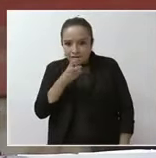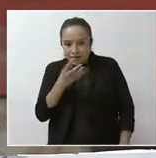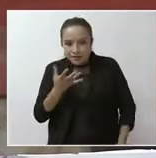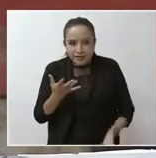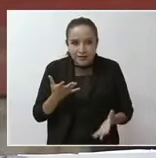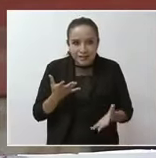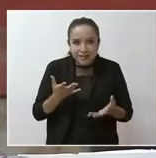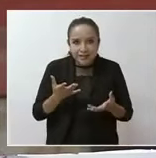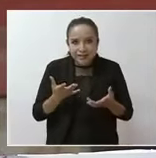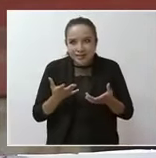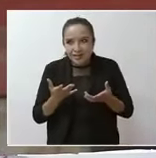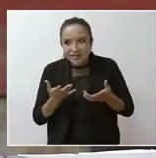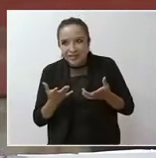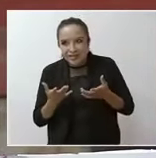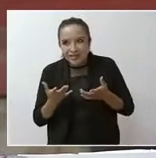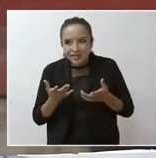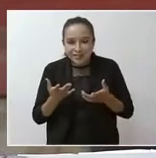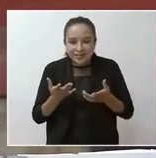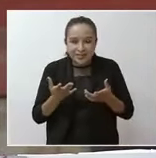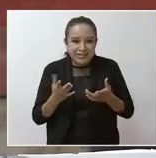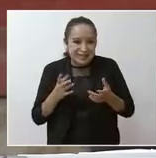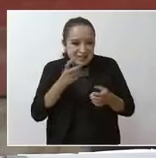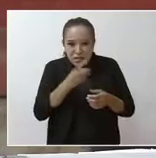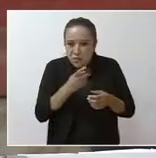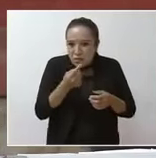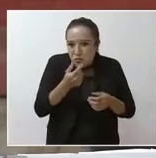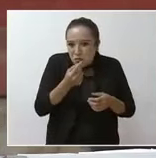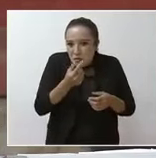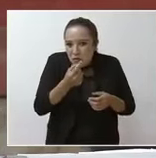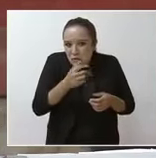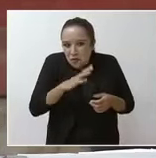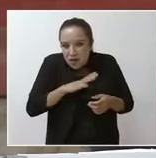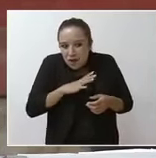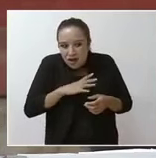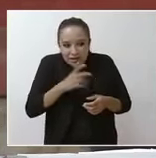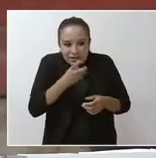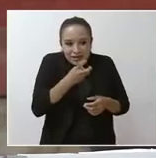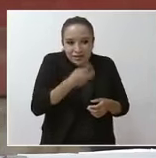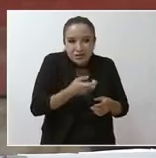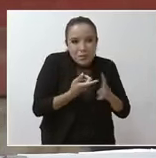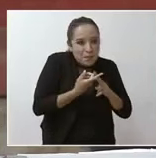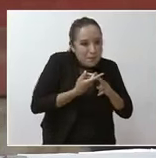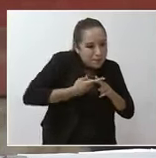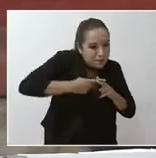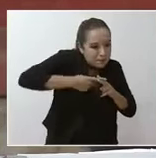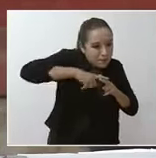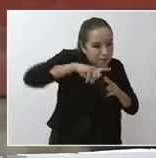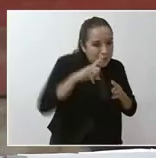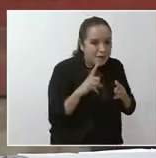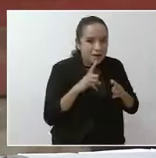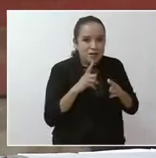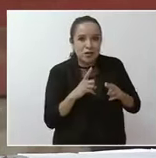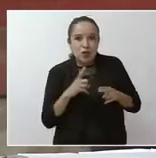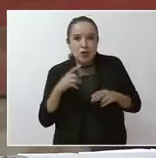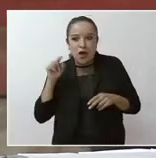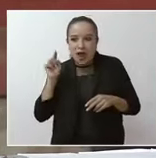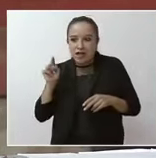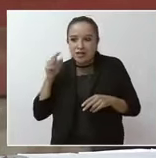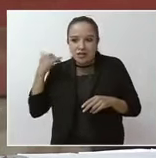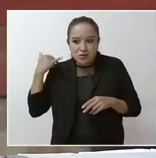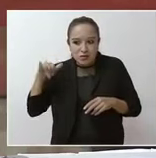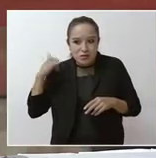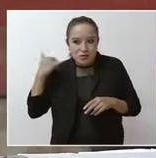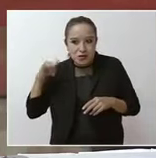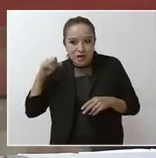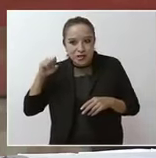Pocas veces tenemos un huracán de este tipo. Tuvo un primer impacto como categoría 1 en la península de Yucatán, al sur